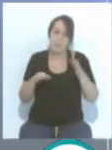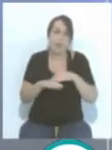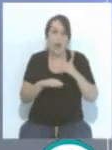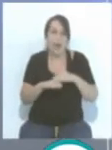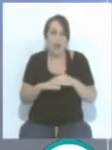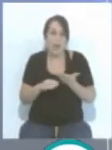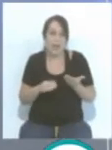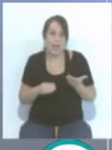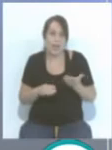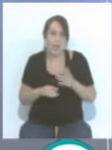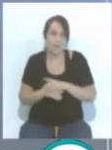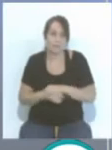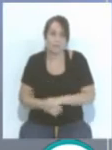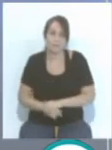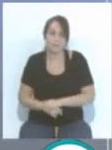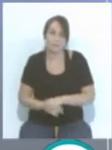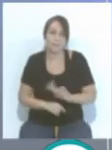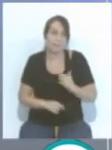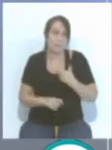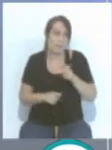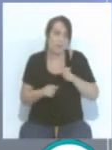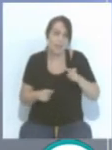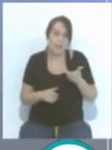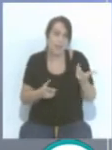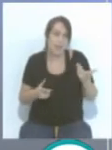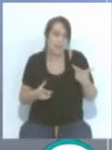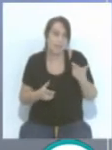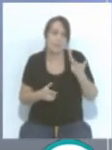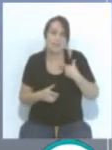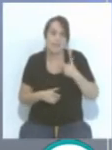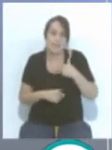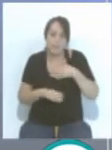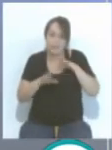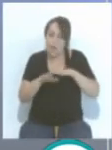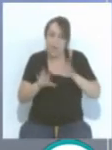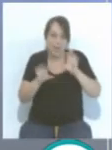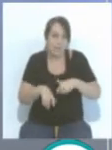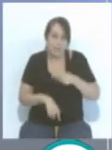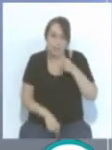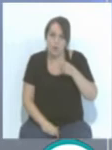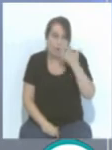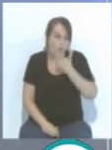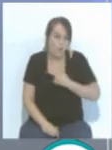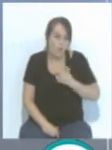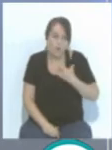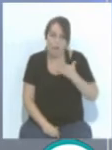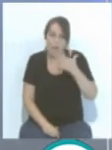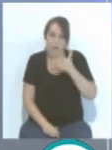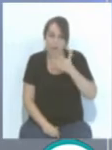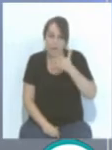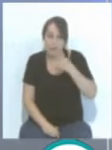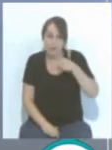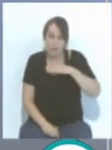todo lo que respira y huele a Cádiz Club de Fútbol, ese color amarillo y azul, y yo